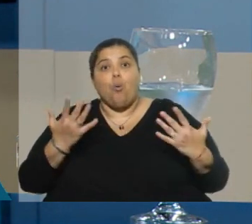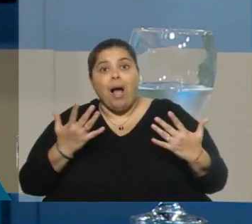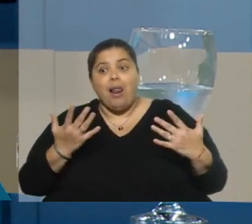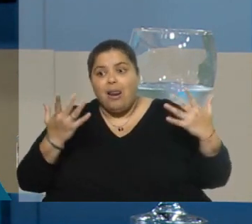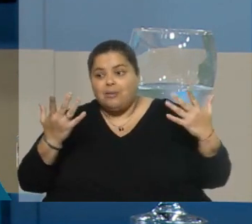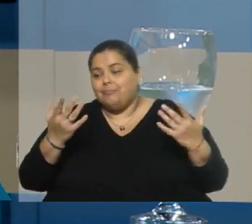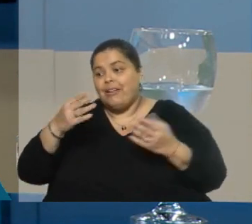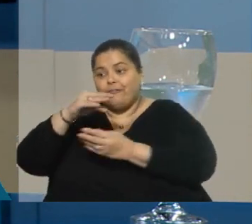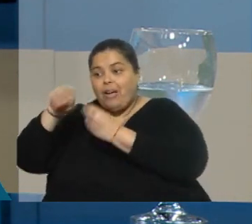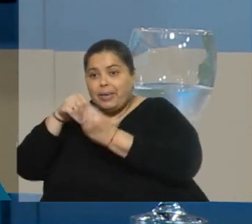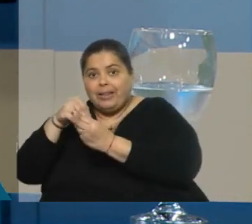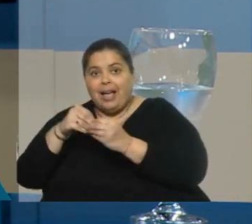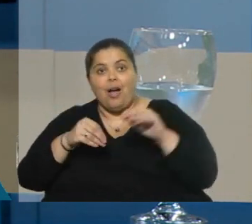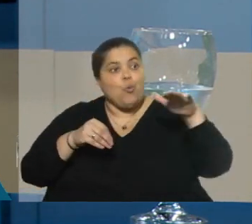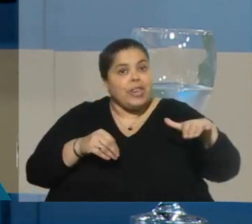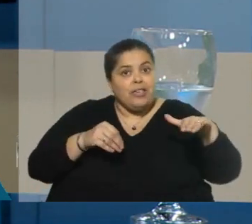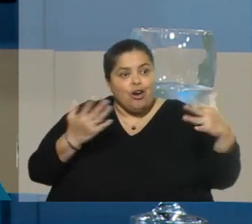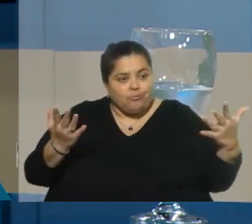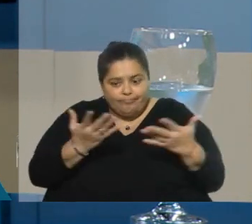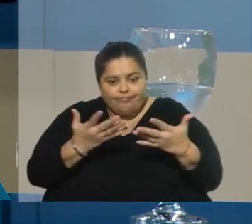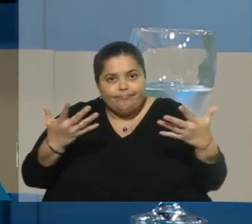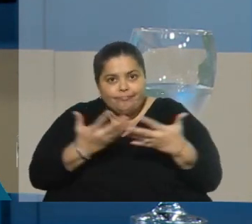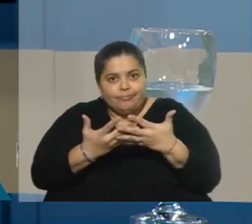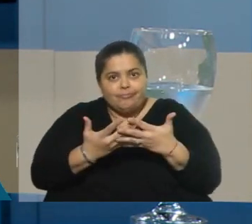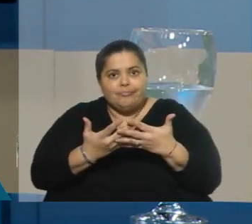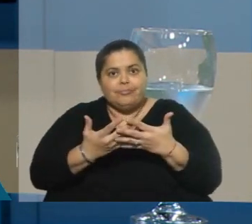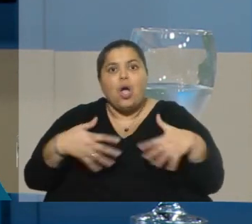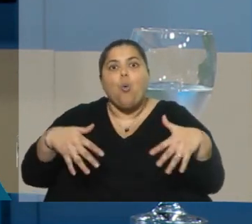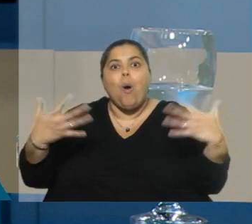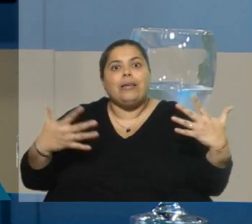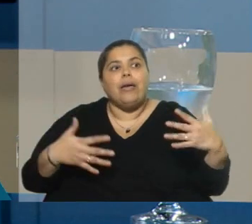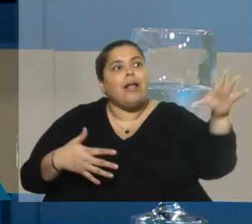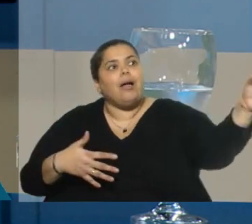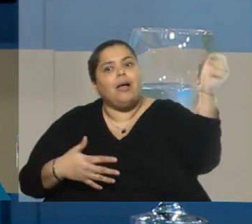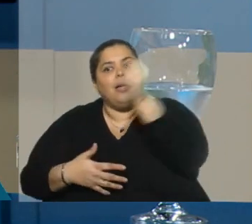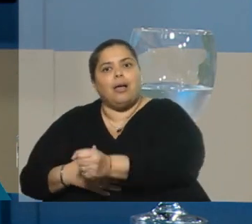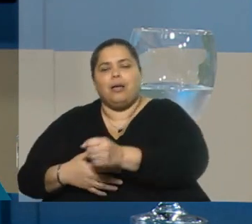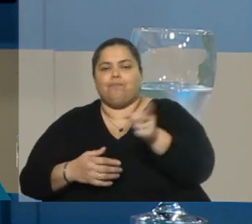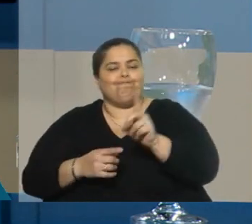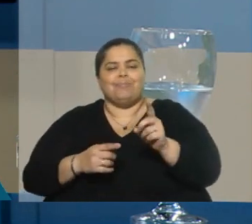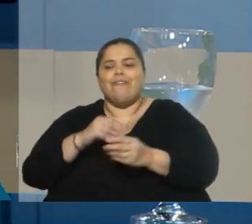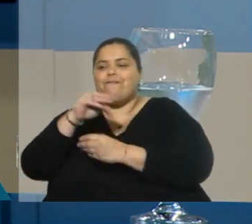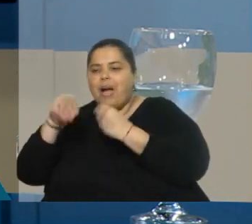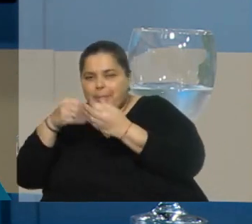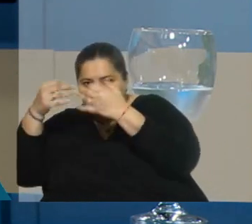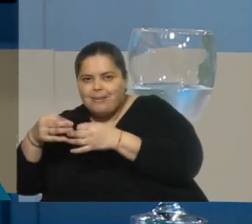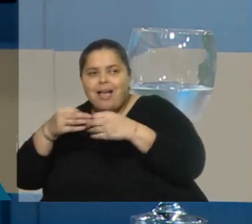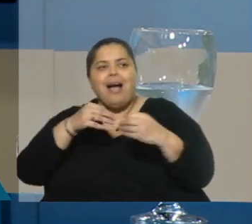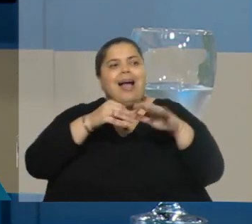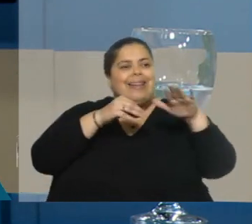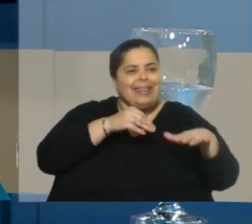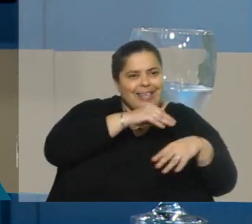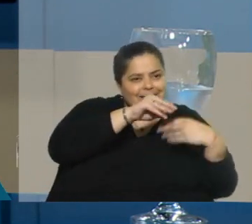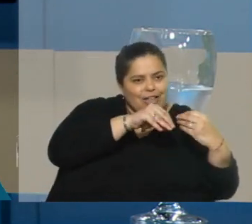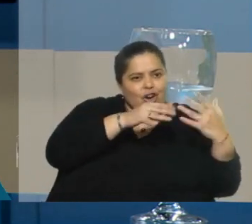química, es decir, encontrar, y para eso trabajan los equipos técnicos, el niño indicado para la familia indicada, la familia indicada para el niño que